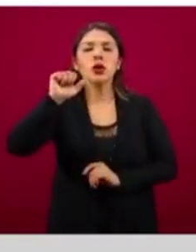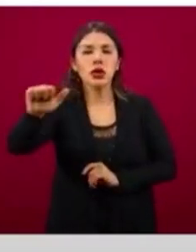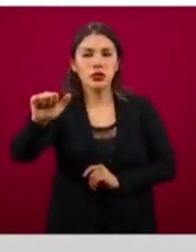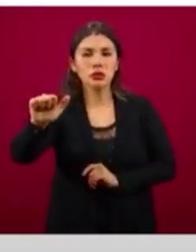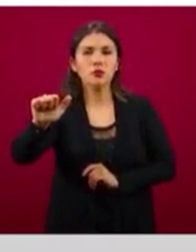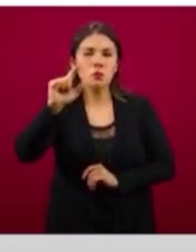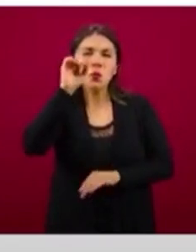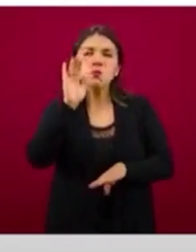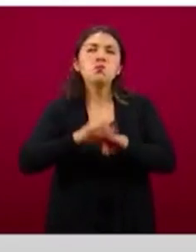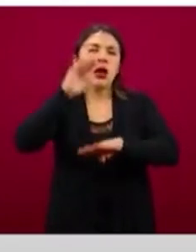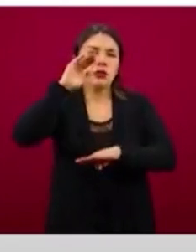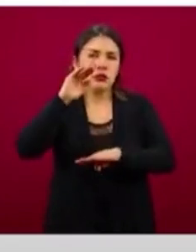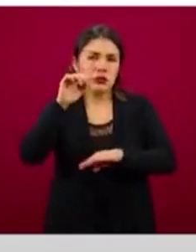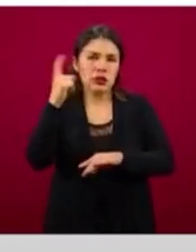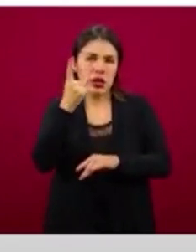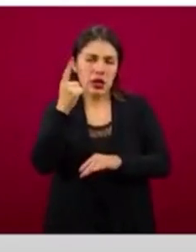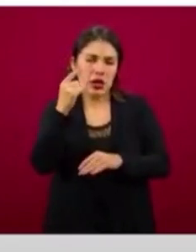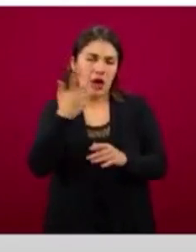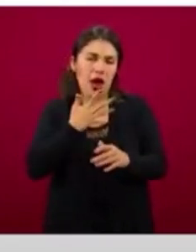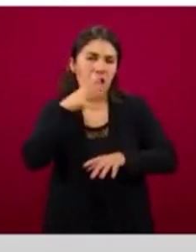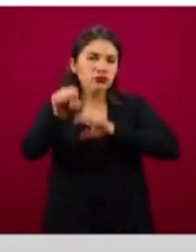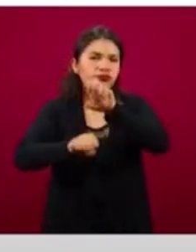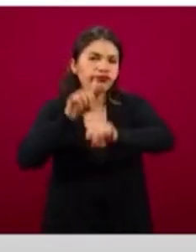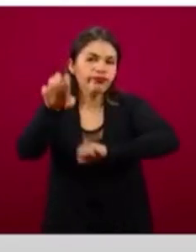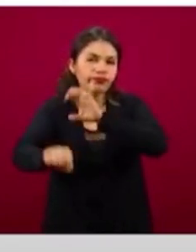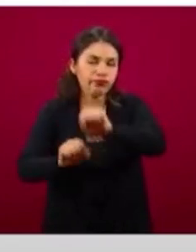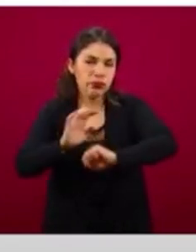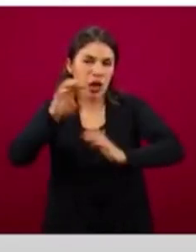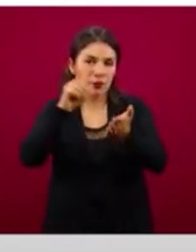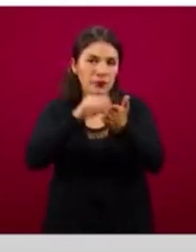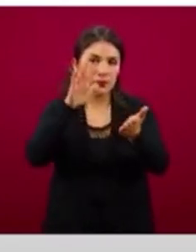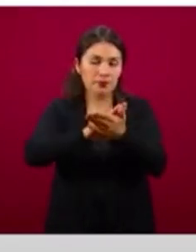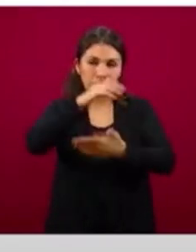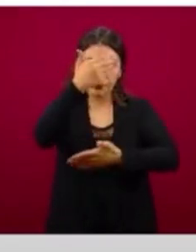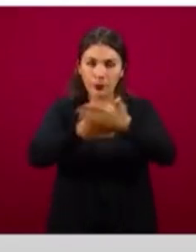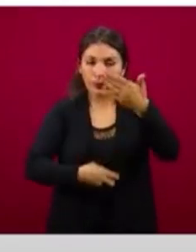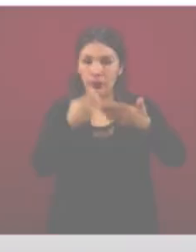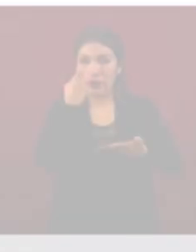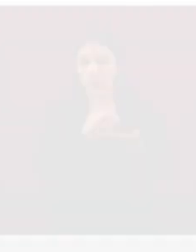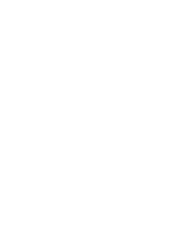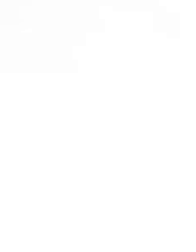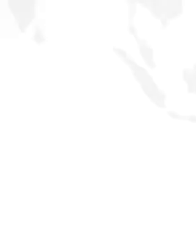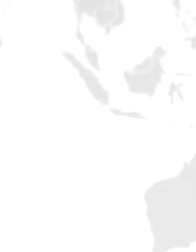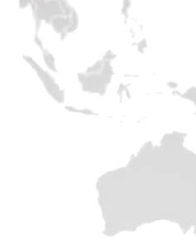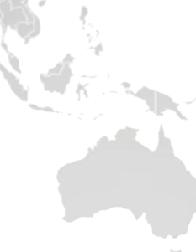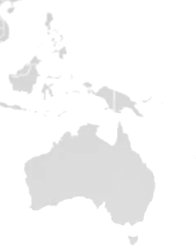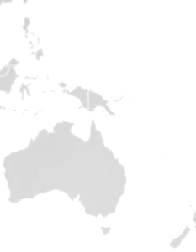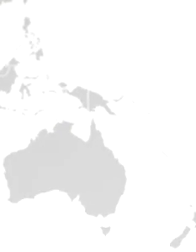poquitos comités que logramos terminar de consolidar en este periodo con sana distancia.